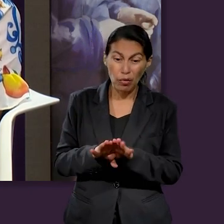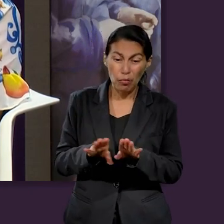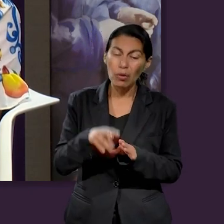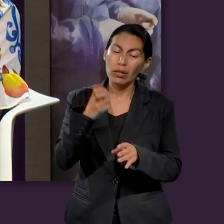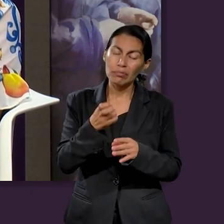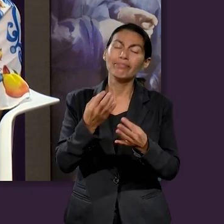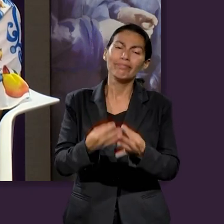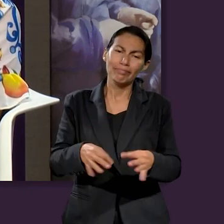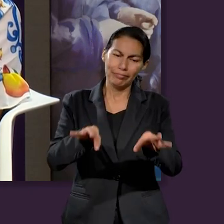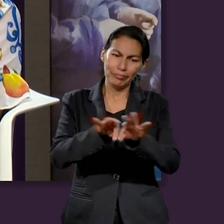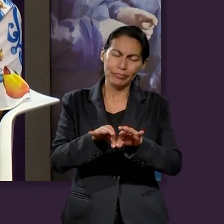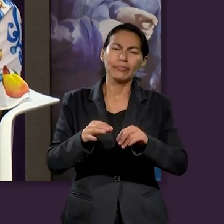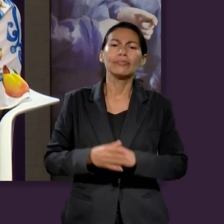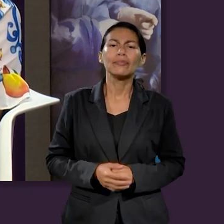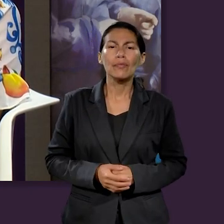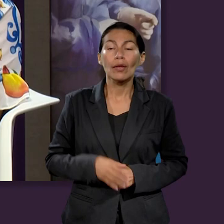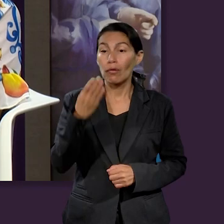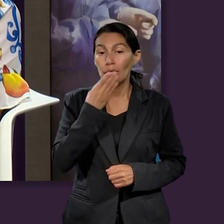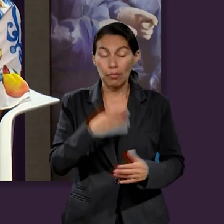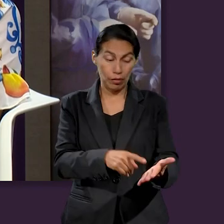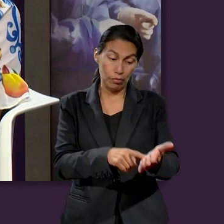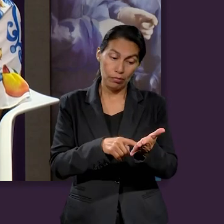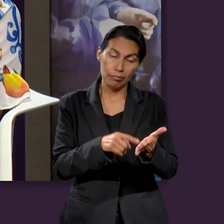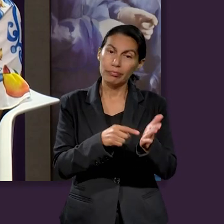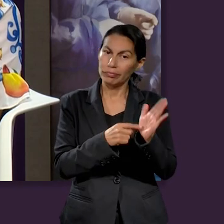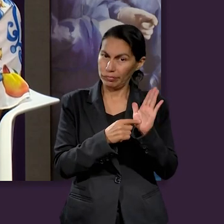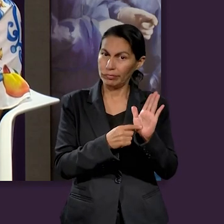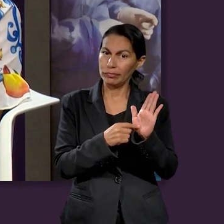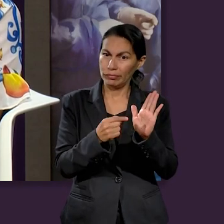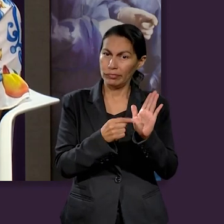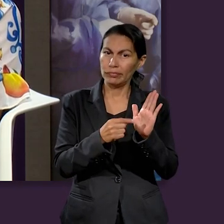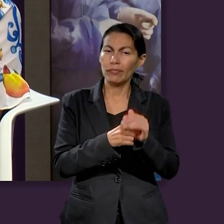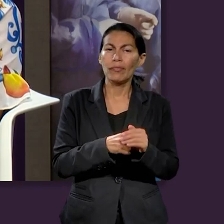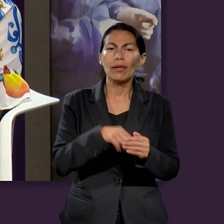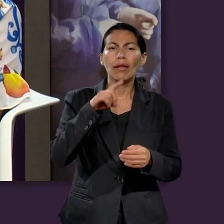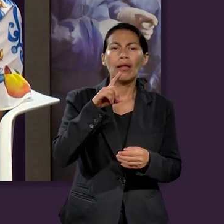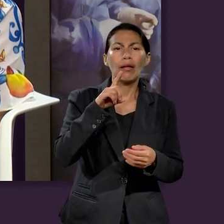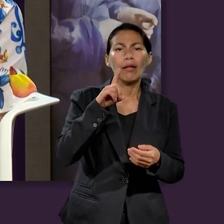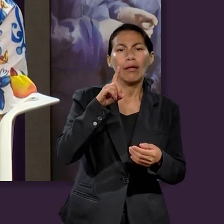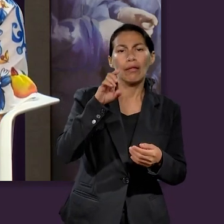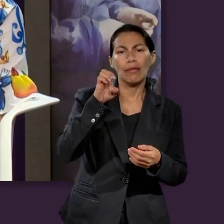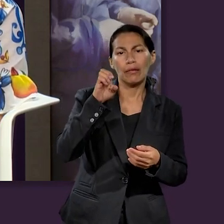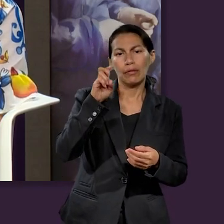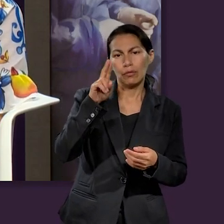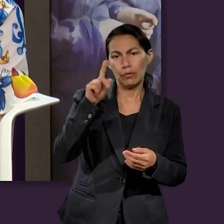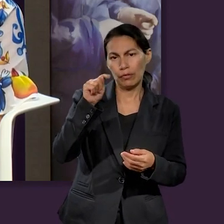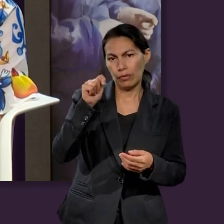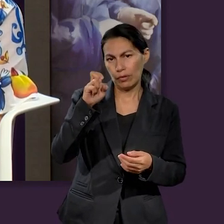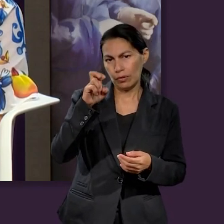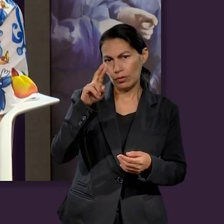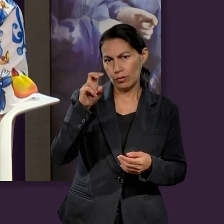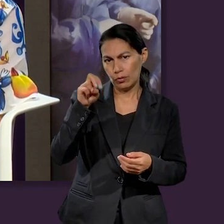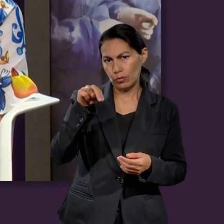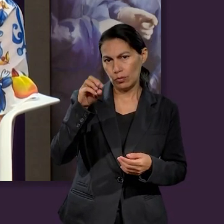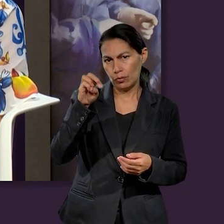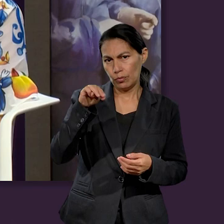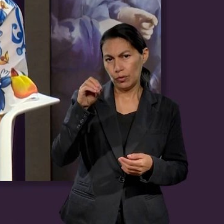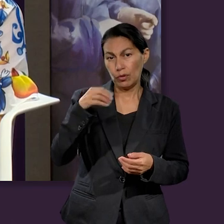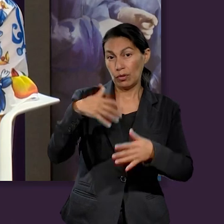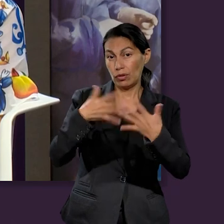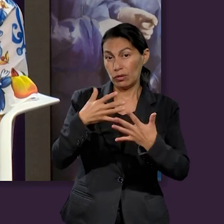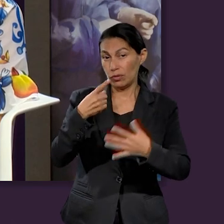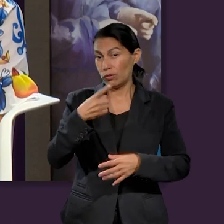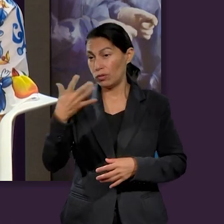importante y la misma Biblia nos lo hace mencionar, ¿no? También, igual cuando mencionábamos de Deuteronomio 15, 1 del 5,